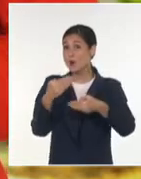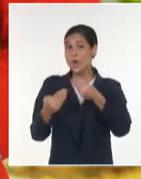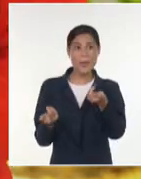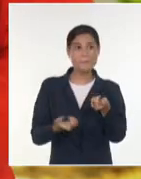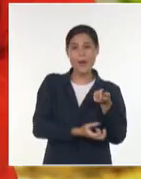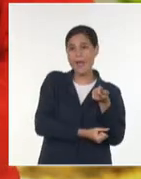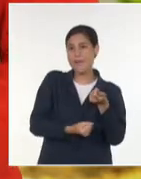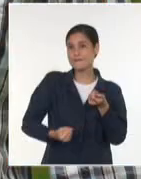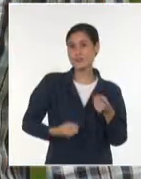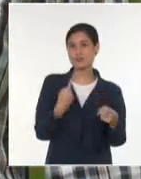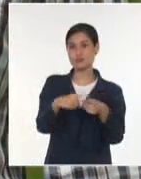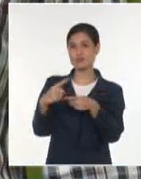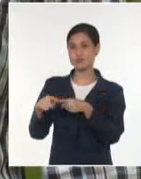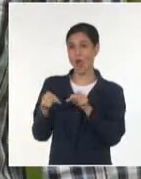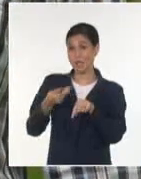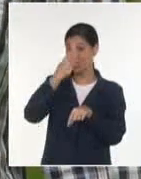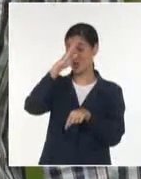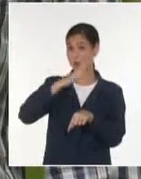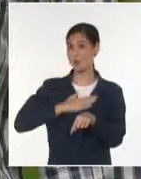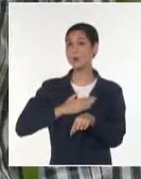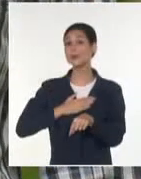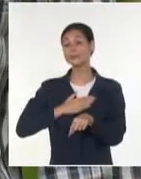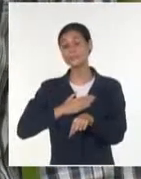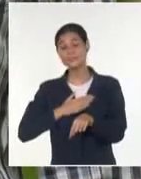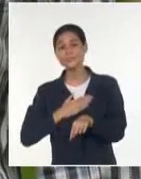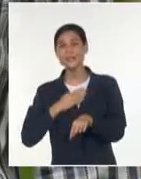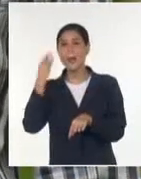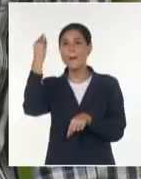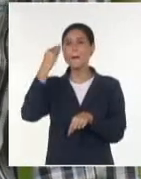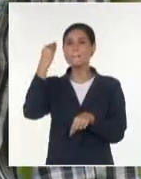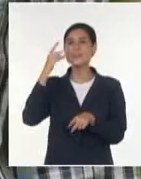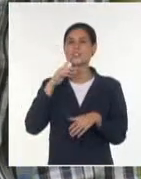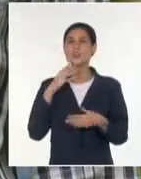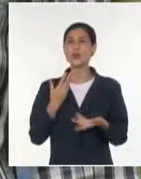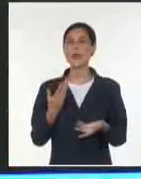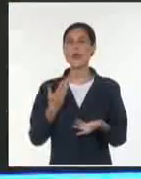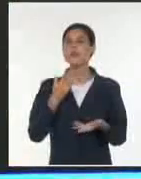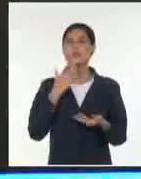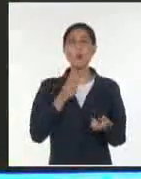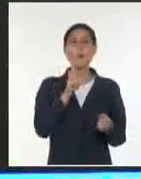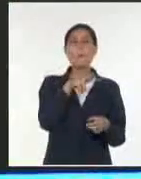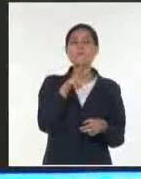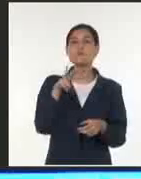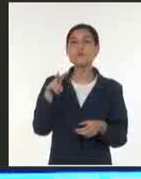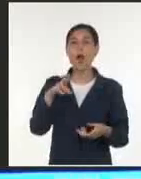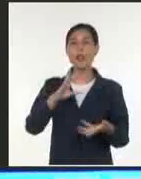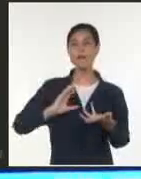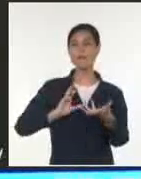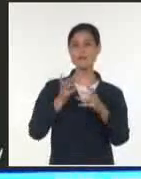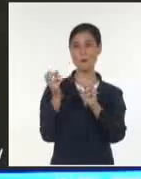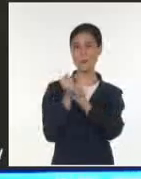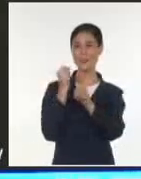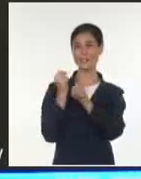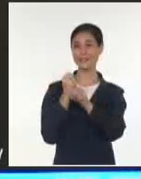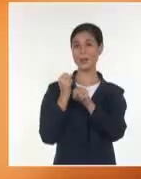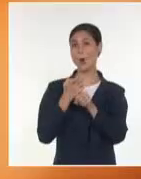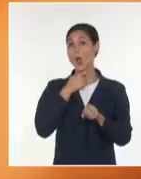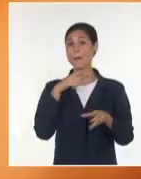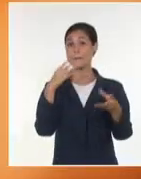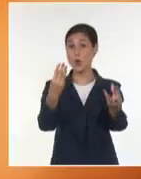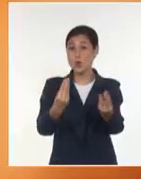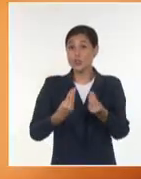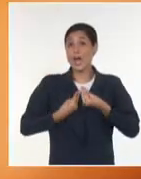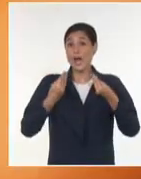desarrollo de la ciencia en Cuba? Considero que se deben profundizar en las vías para obtener financiamiento que nos permitan por ejemplo obtener equipamiento y